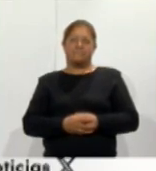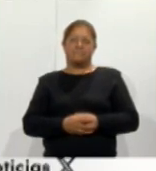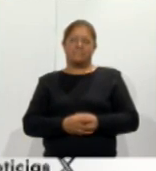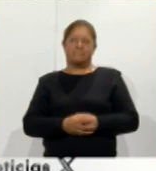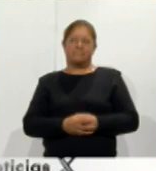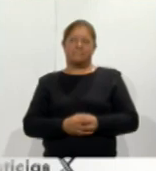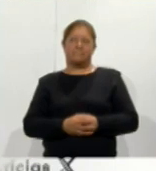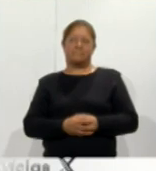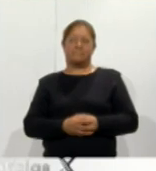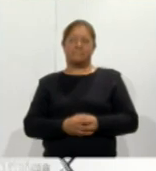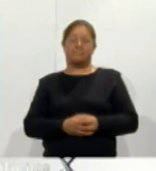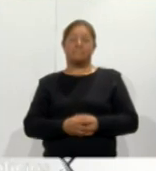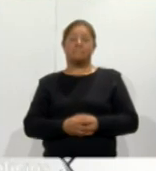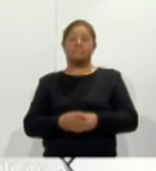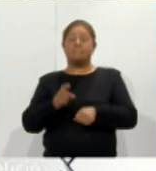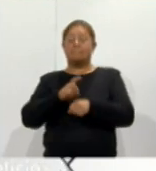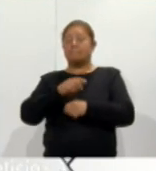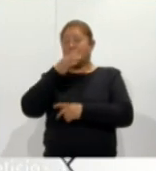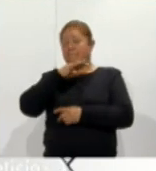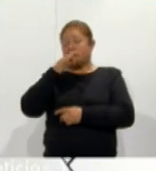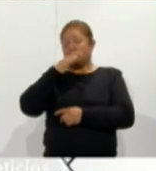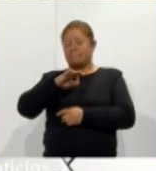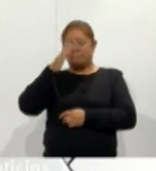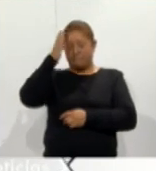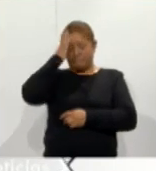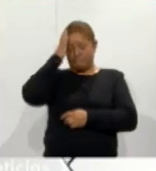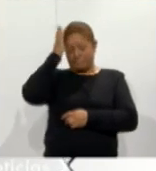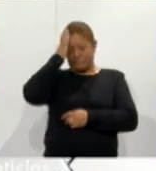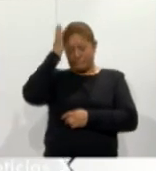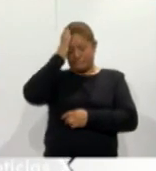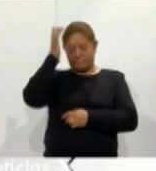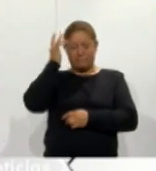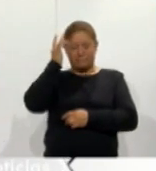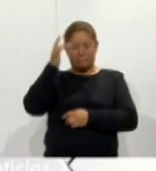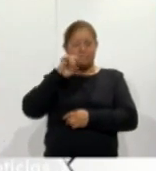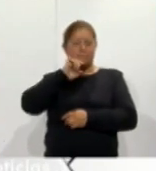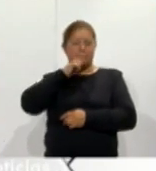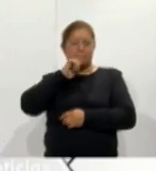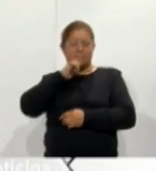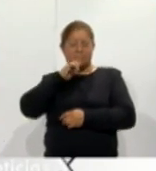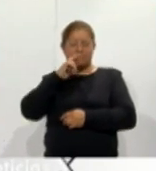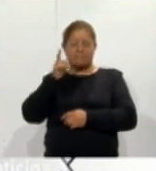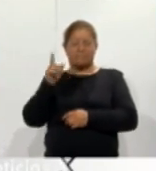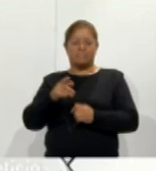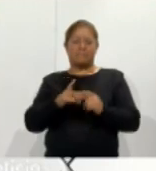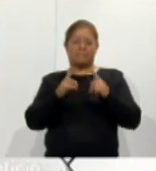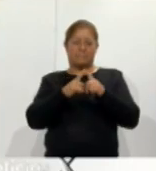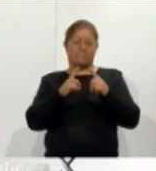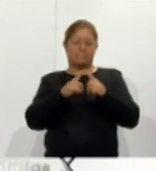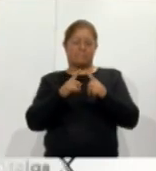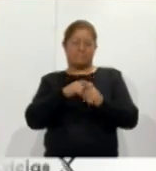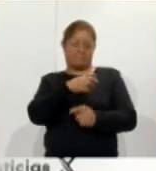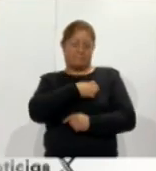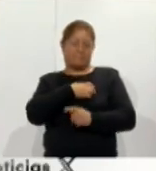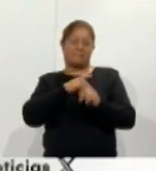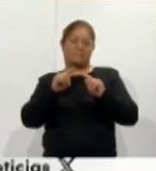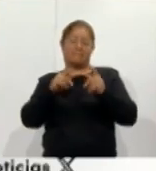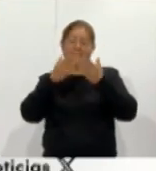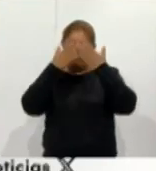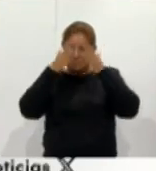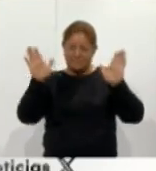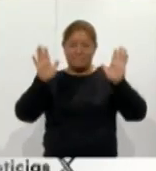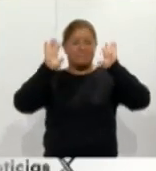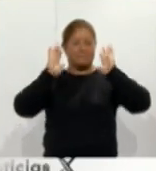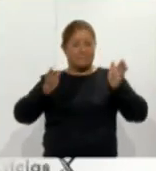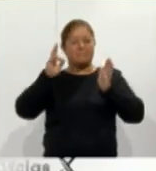en el marco de celebración del santo patrono San José su parroquia ubicada en la capital tlaxcalteca reabrió las puertas a